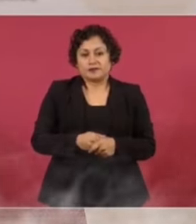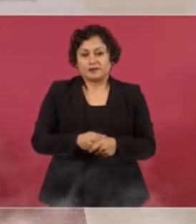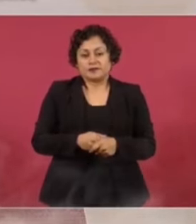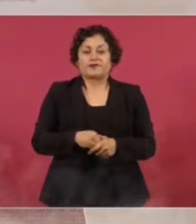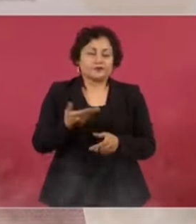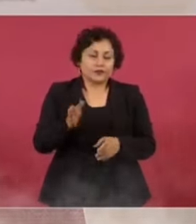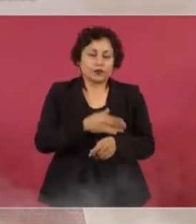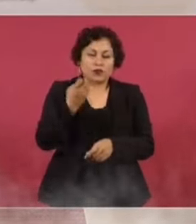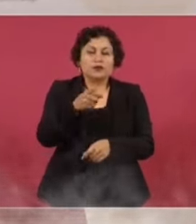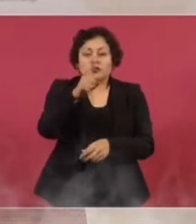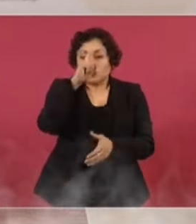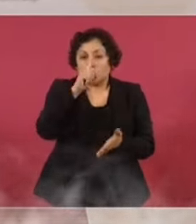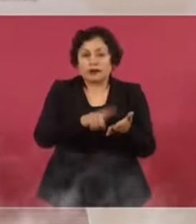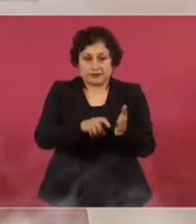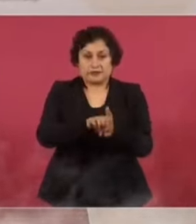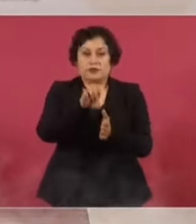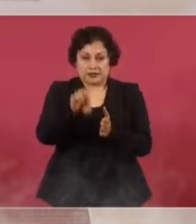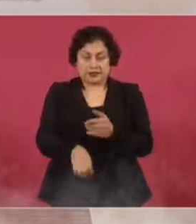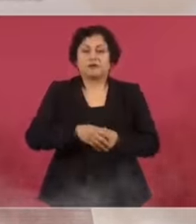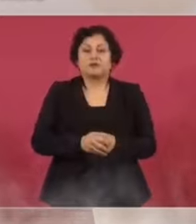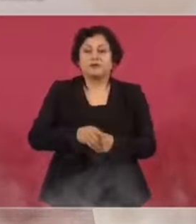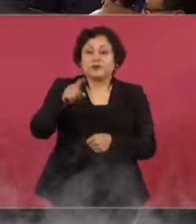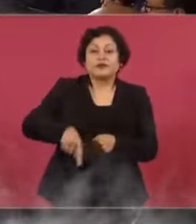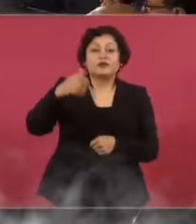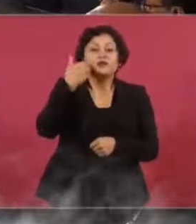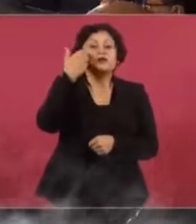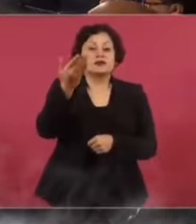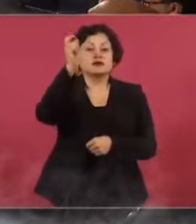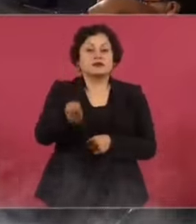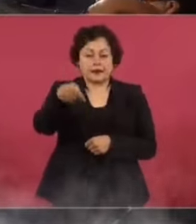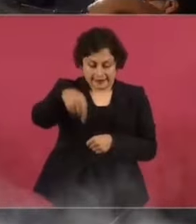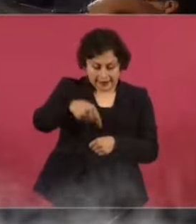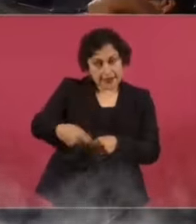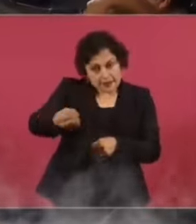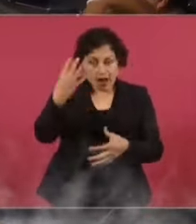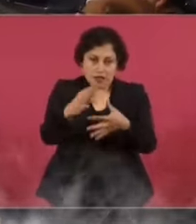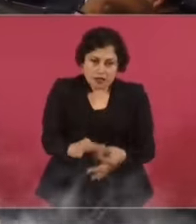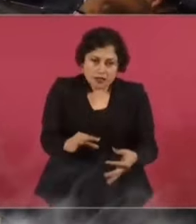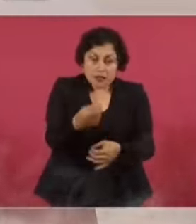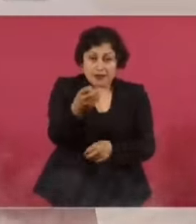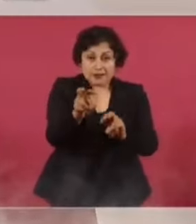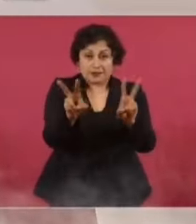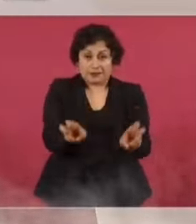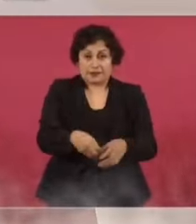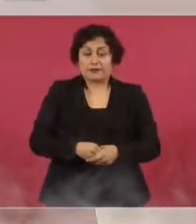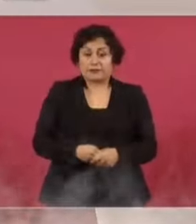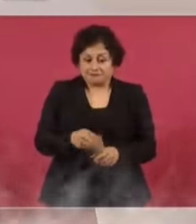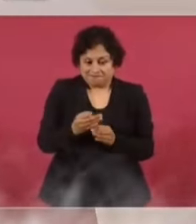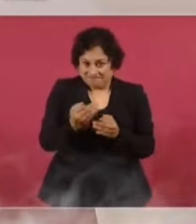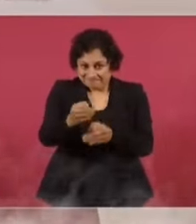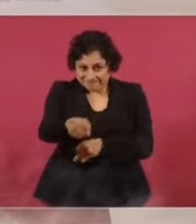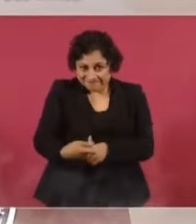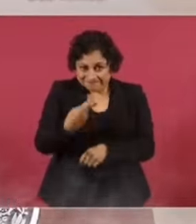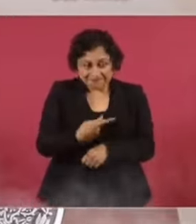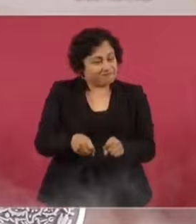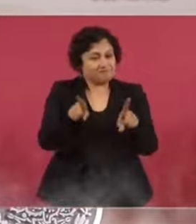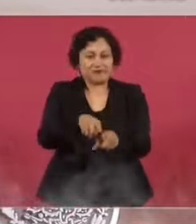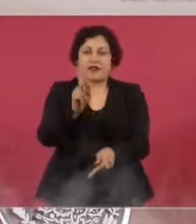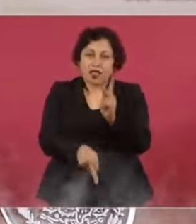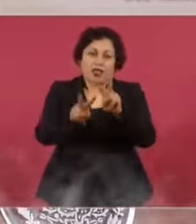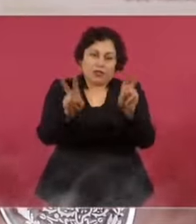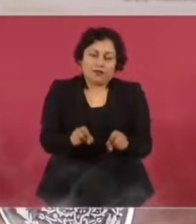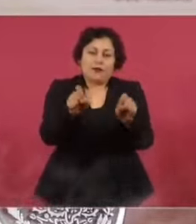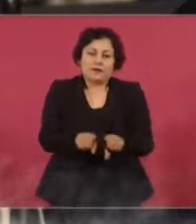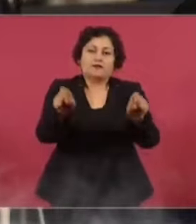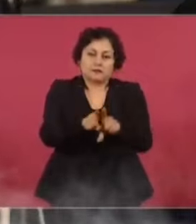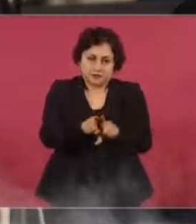como nos tienen ahorita, hablando del tema, se aclara también. Aquí lo que deben de tomar en consideración,